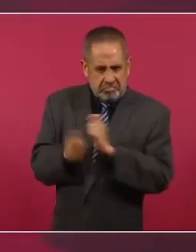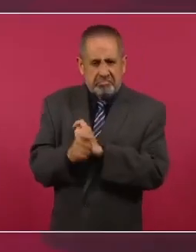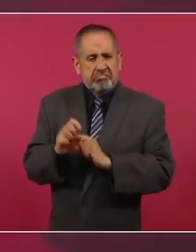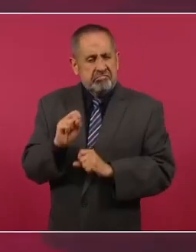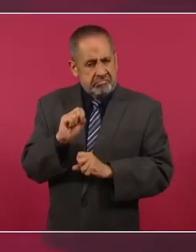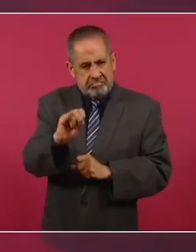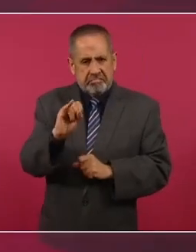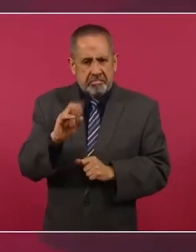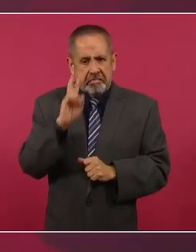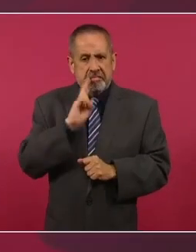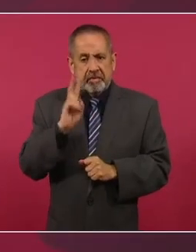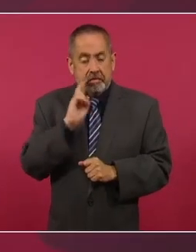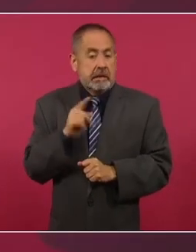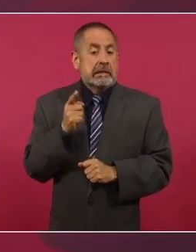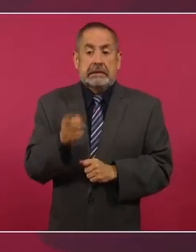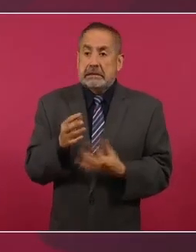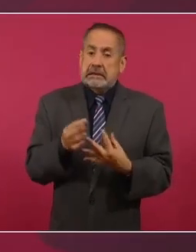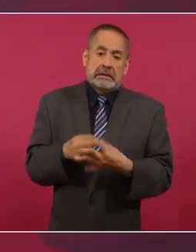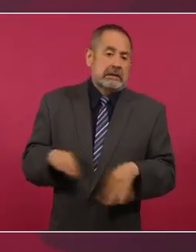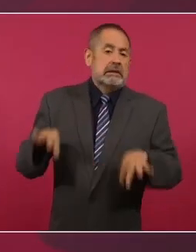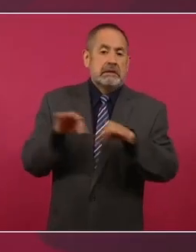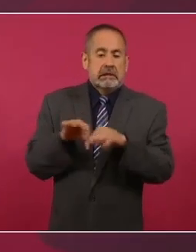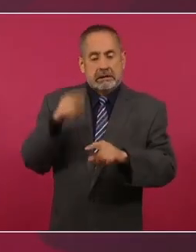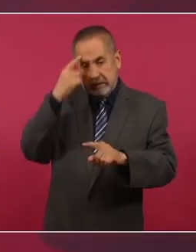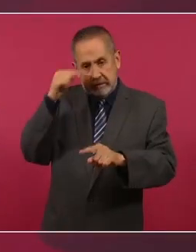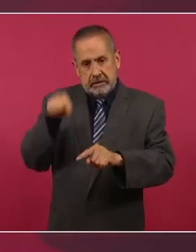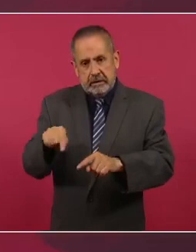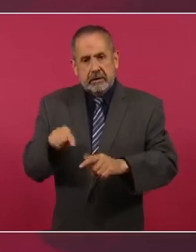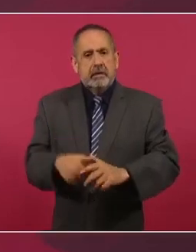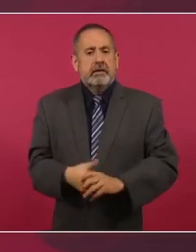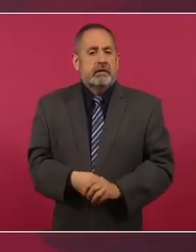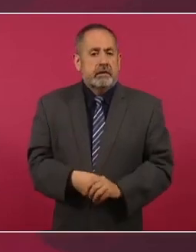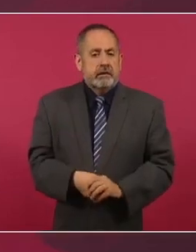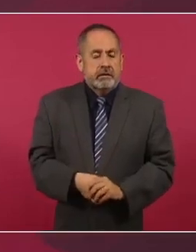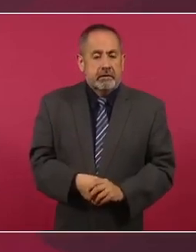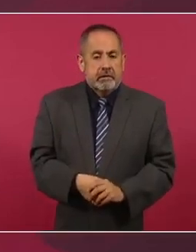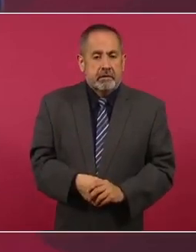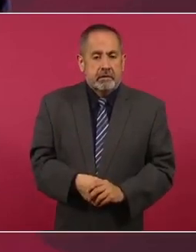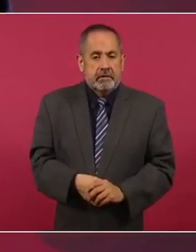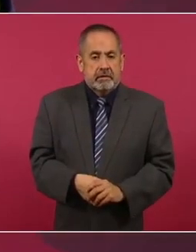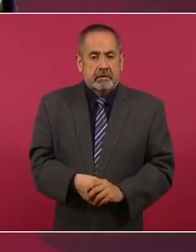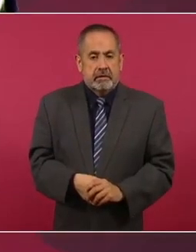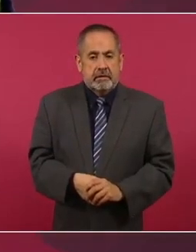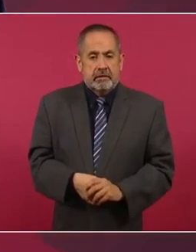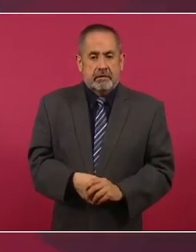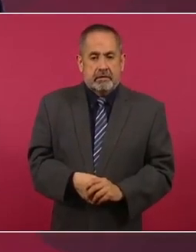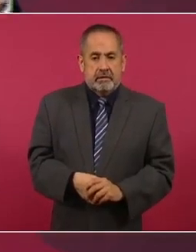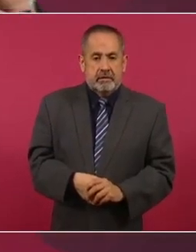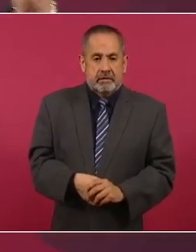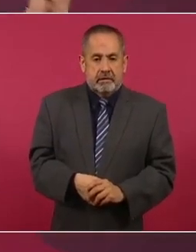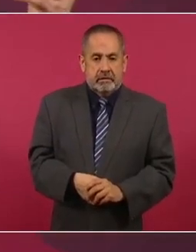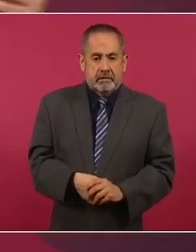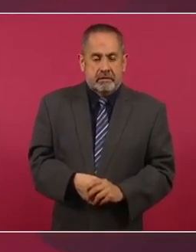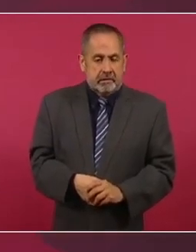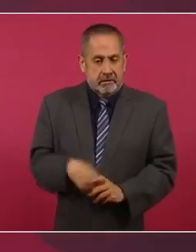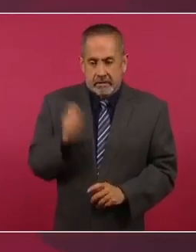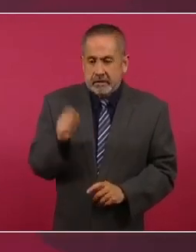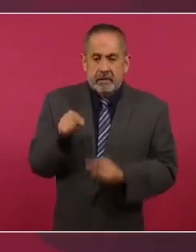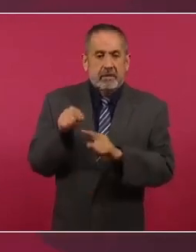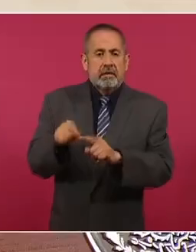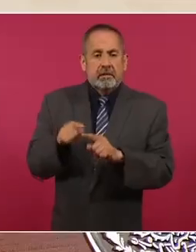es importantísima porque es